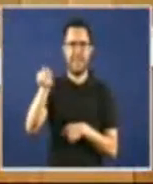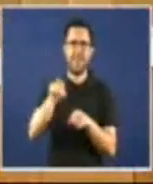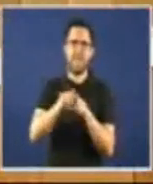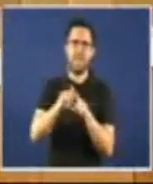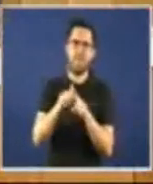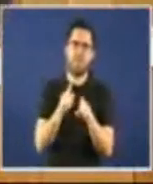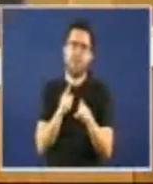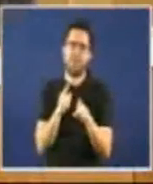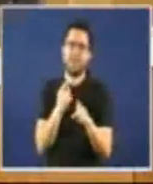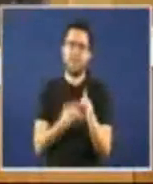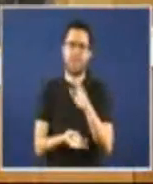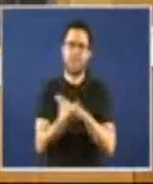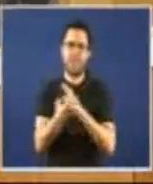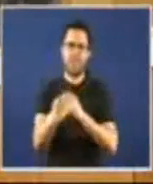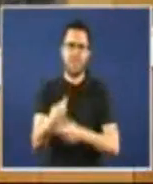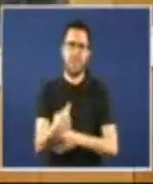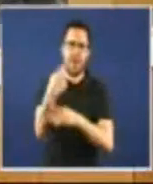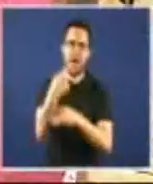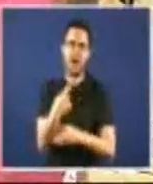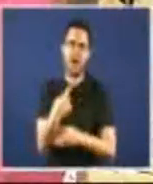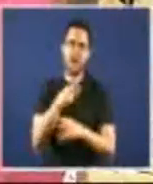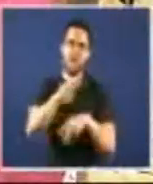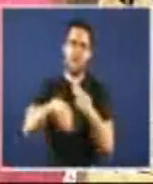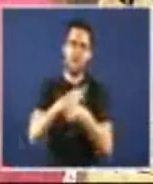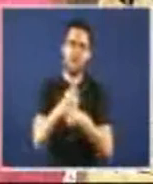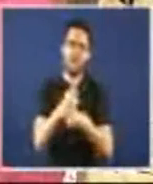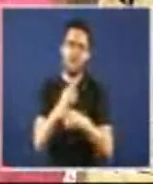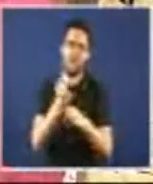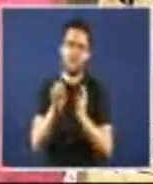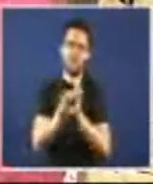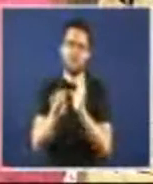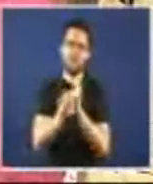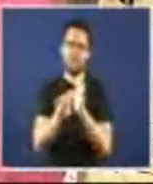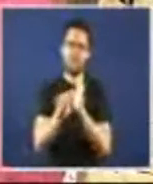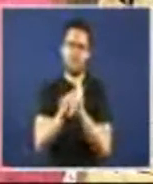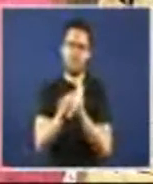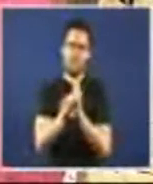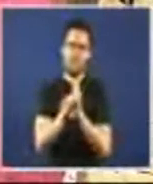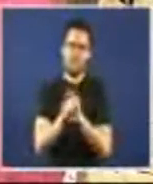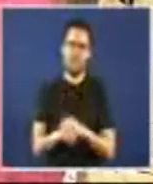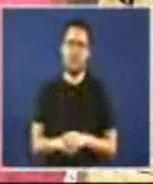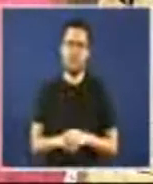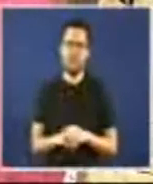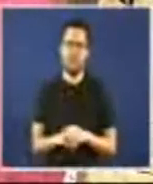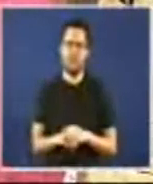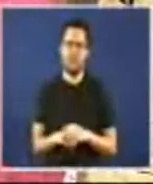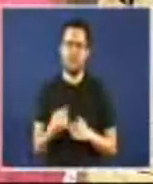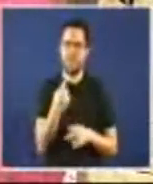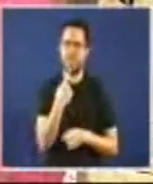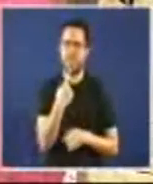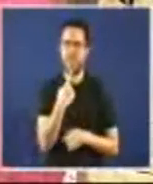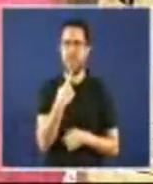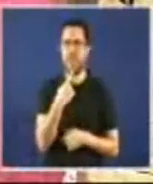Constitución imposta con noturnidade e alevosía no tónodo patriarca diría Gabo García Márquez